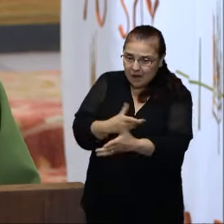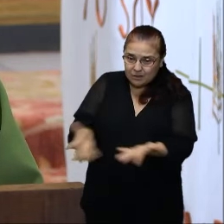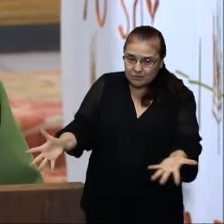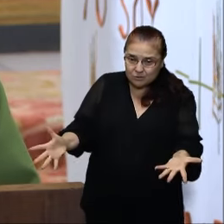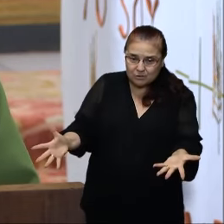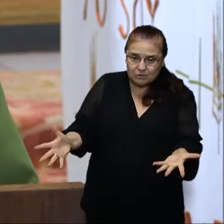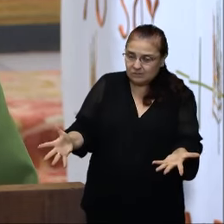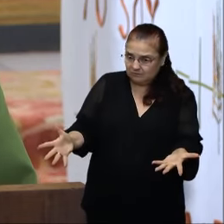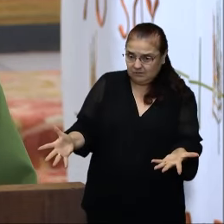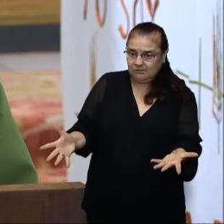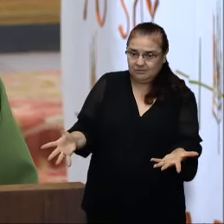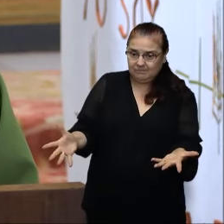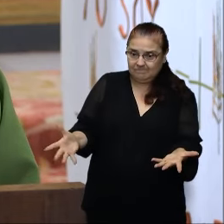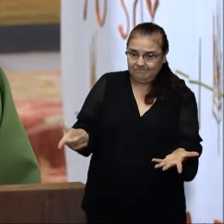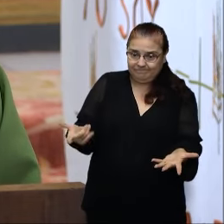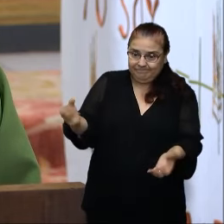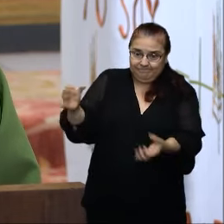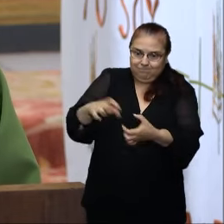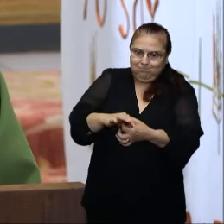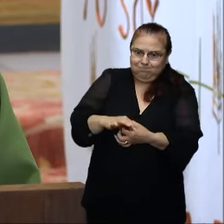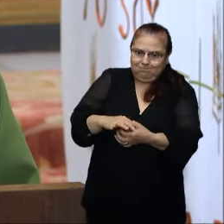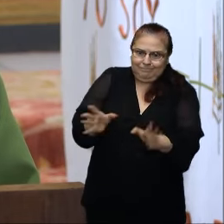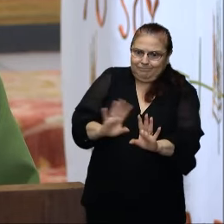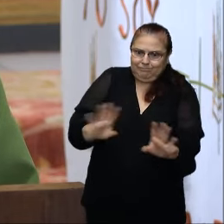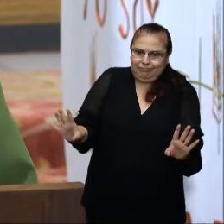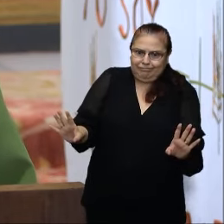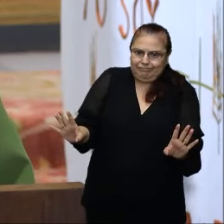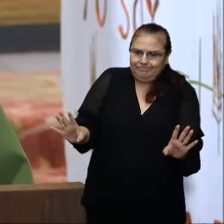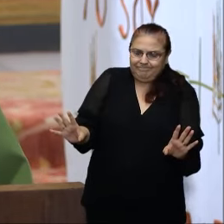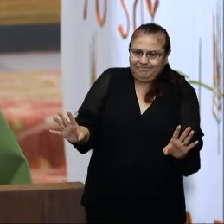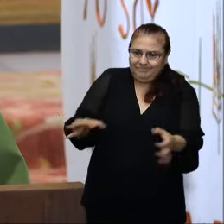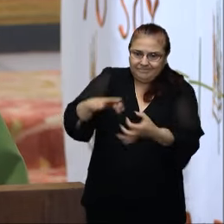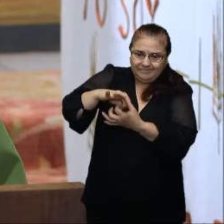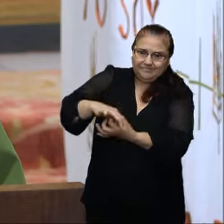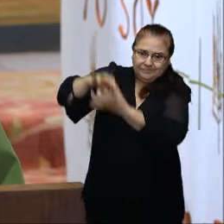que está amando a sus hermanos si no ama a Dios? ¿Por qué nadie da lo que no tiene?